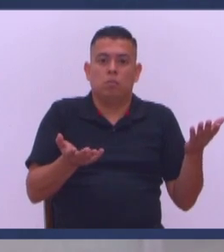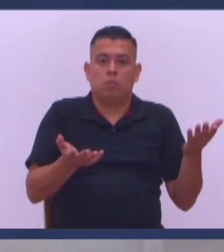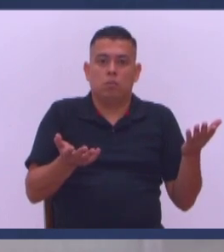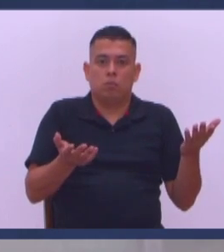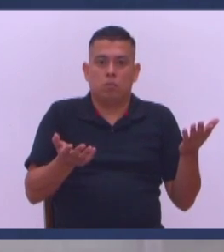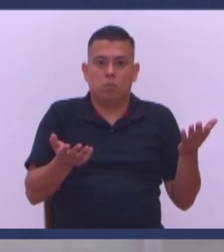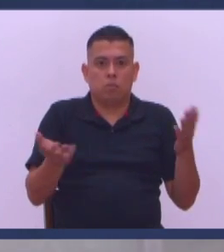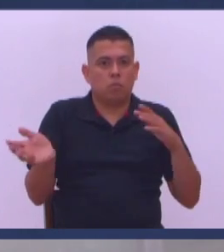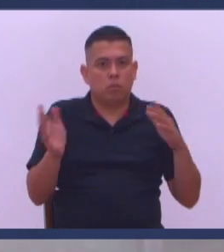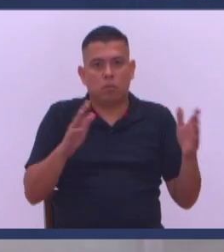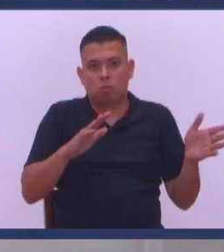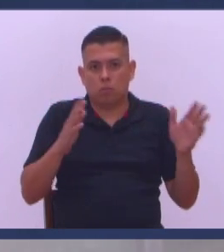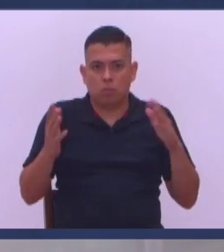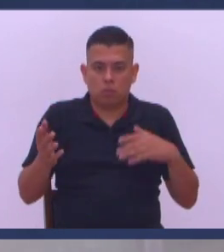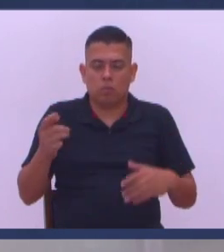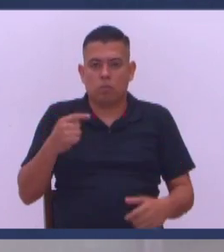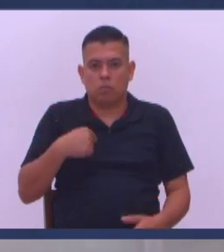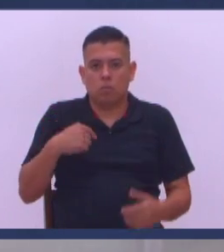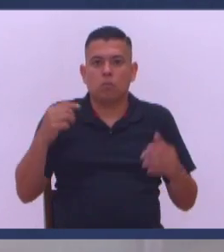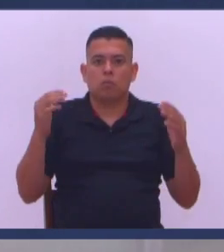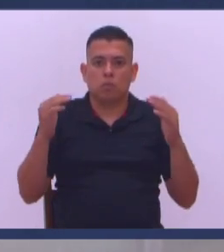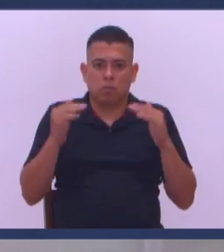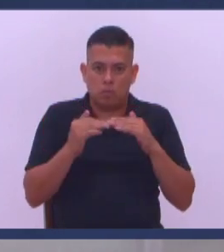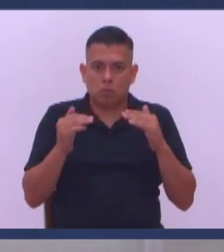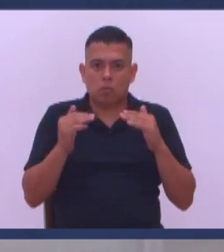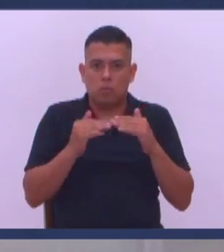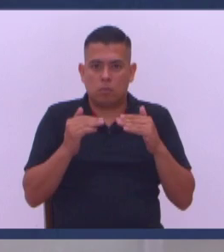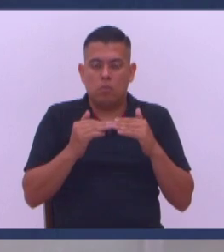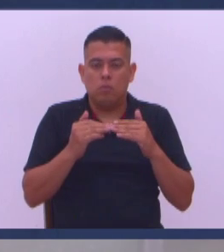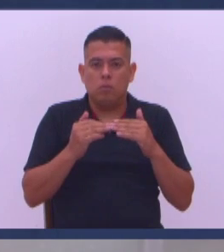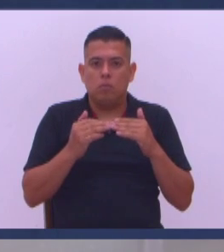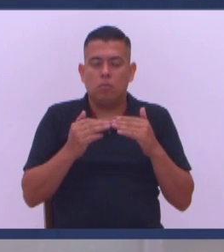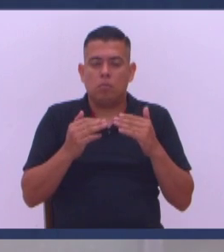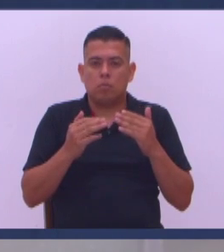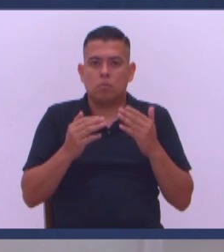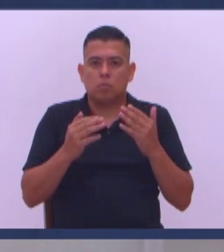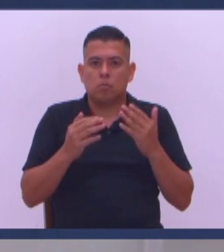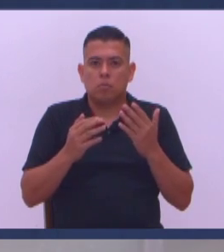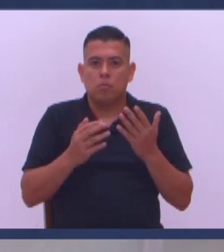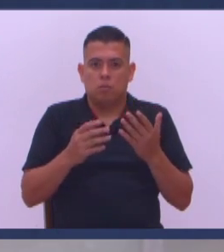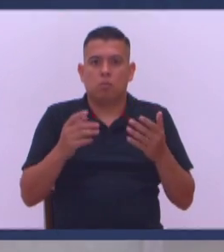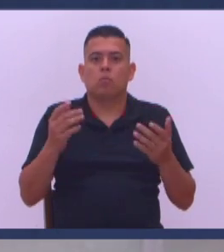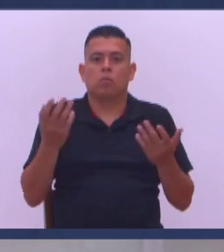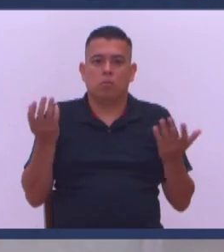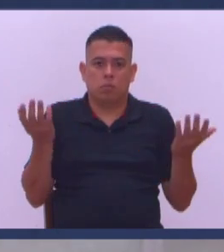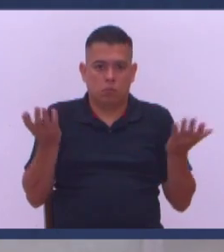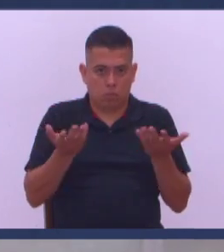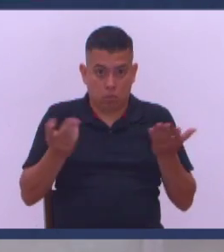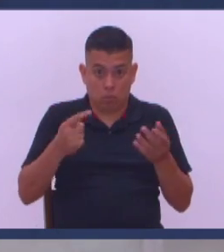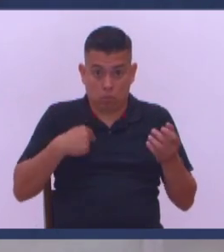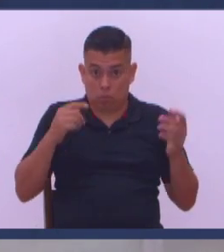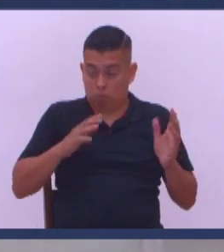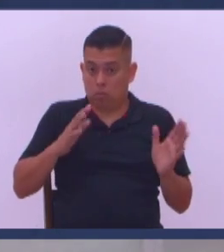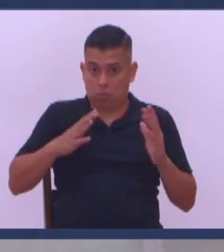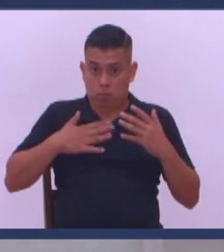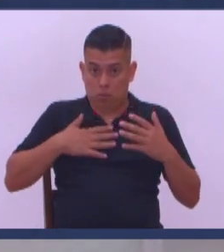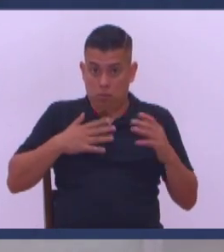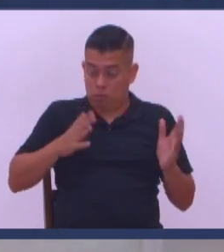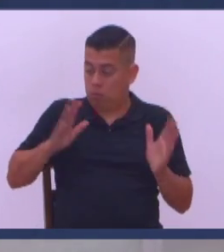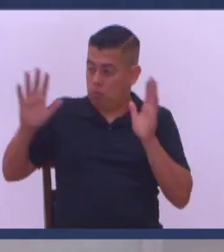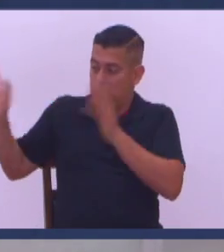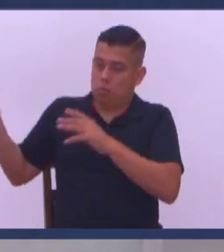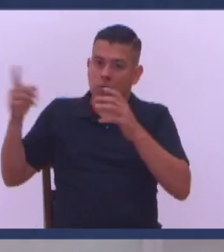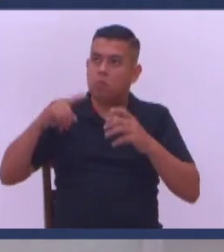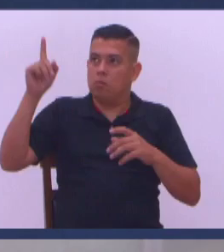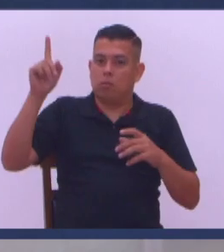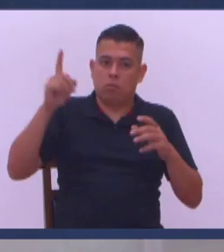Entonces muchas veces Yo voy a tener que también Como lo dijo Ahí la palabra Es necesario que yo Mengüe Para que él crezca